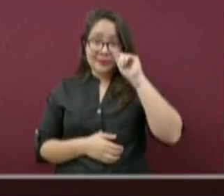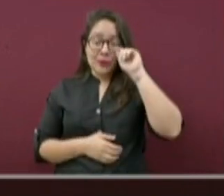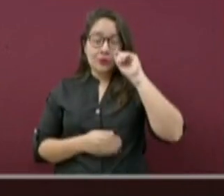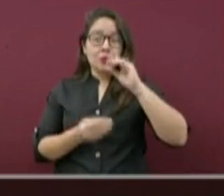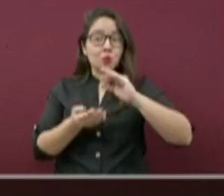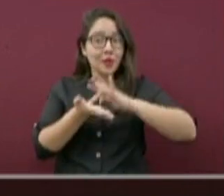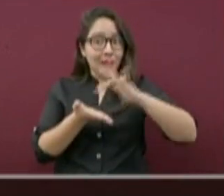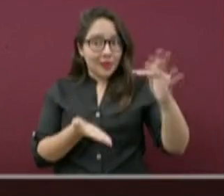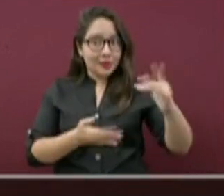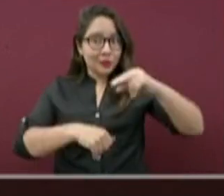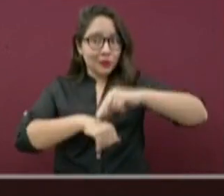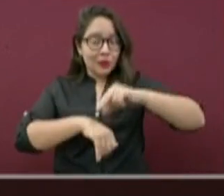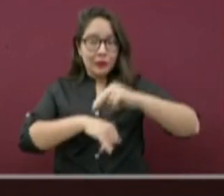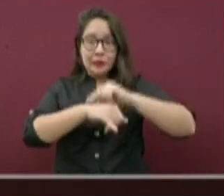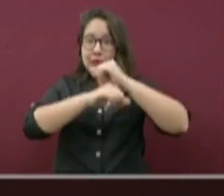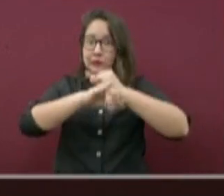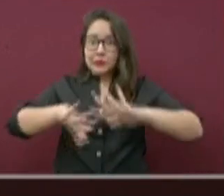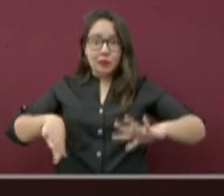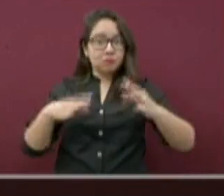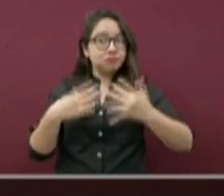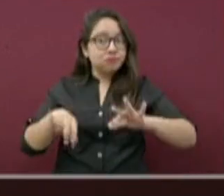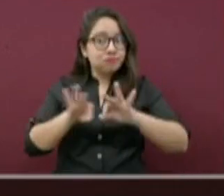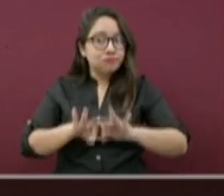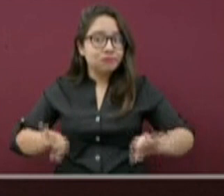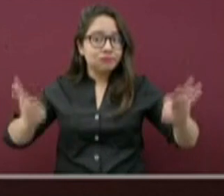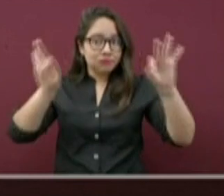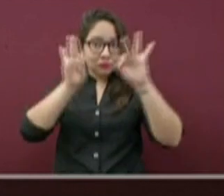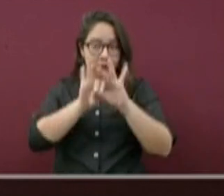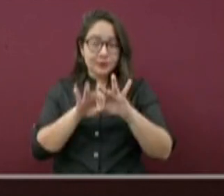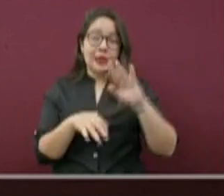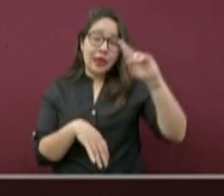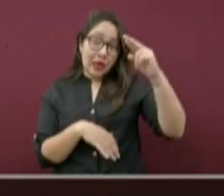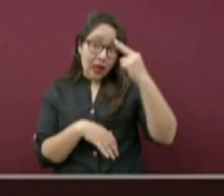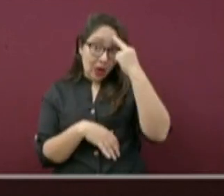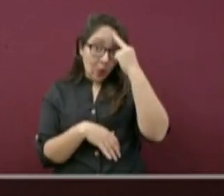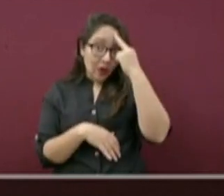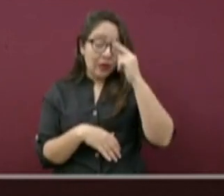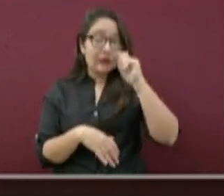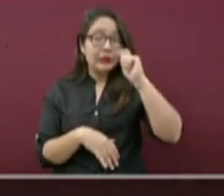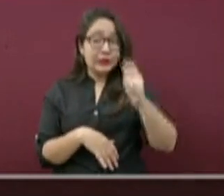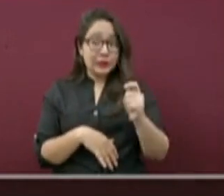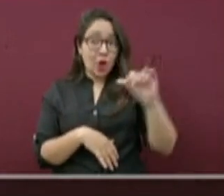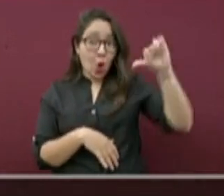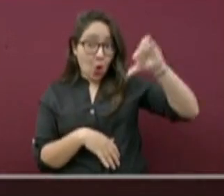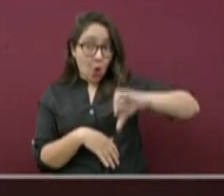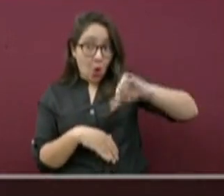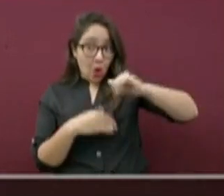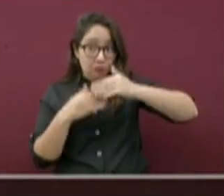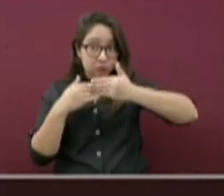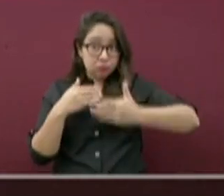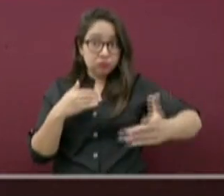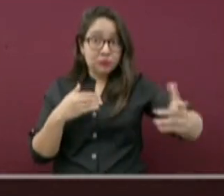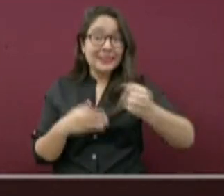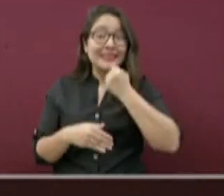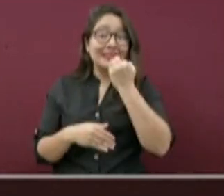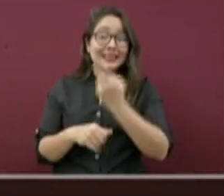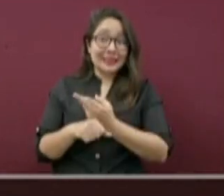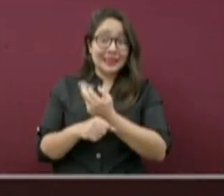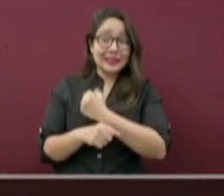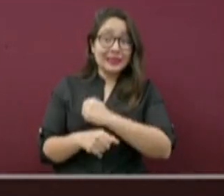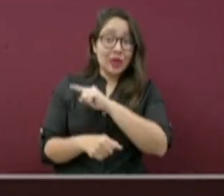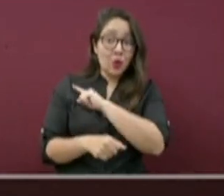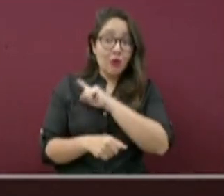Muchas gracias, doctora, por esa importante información. No olviden que a partir del día de hoy, la Secretaría de Salud Federal